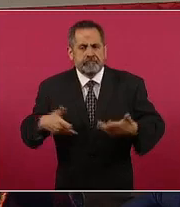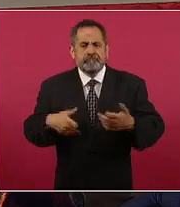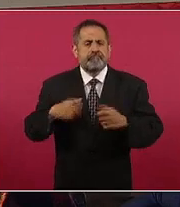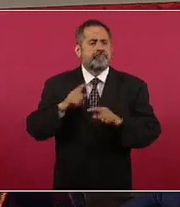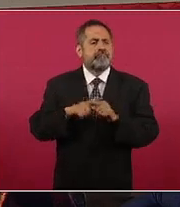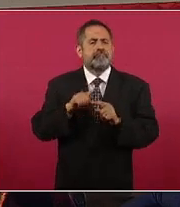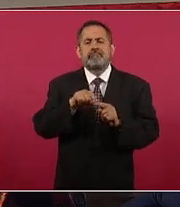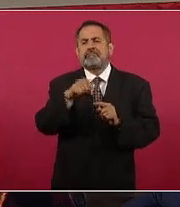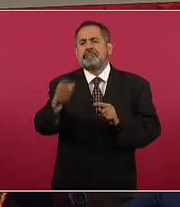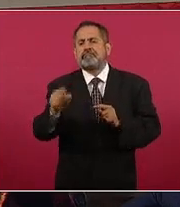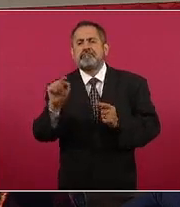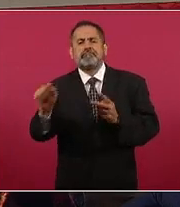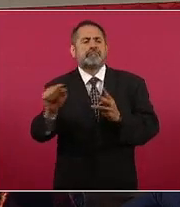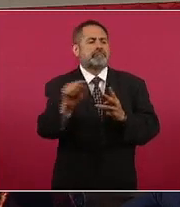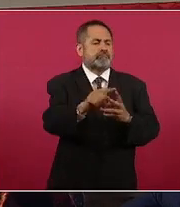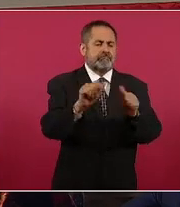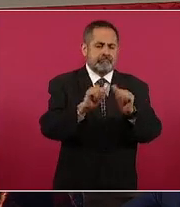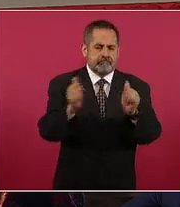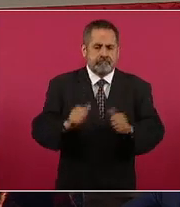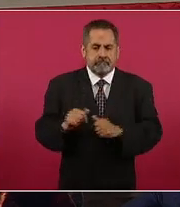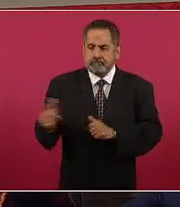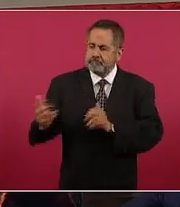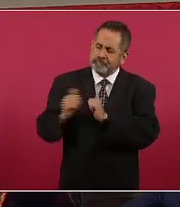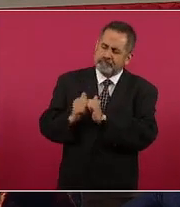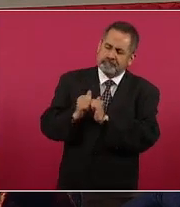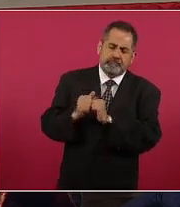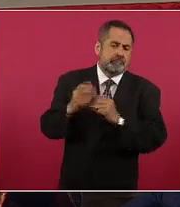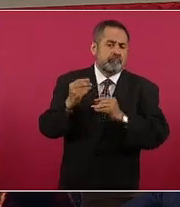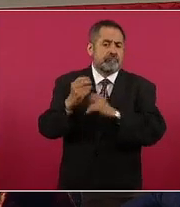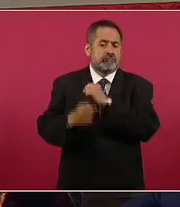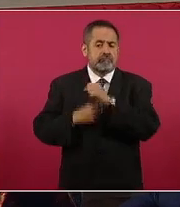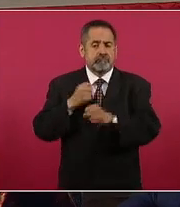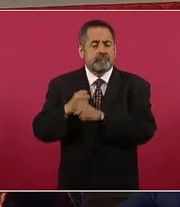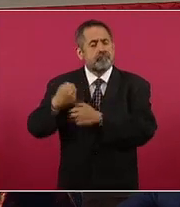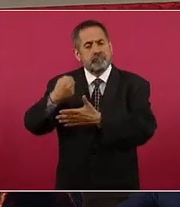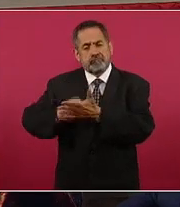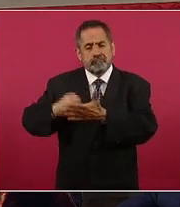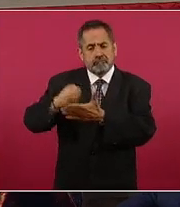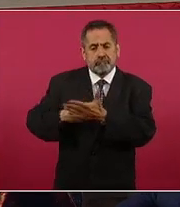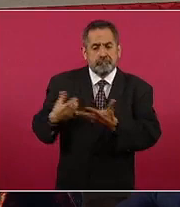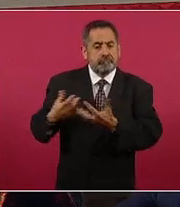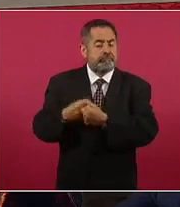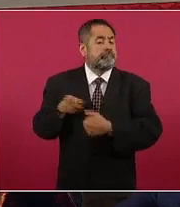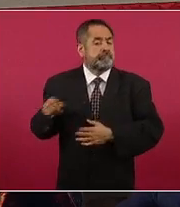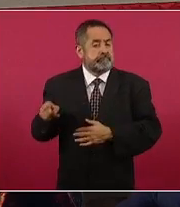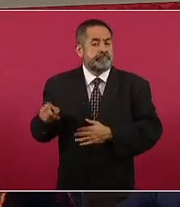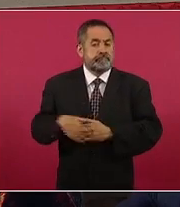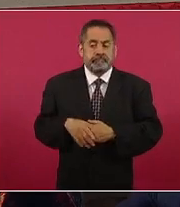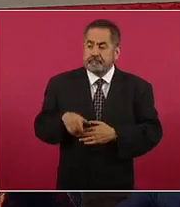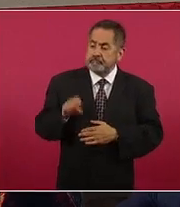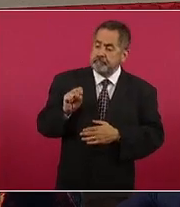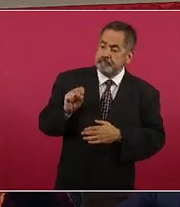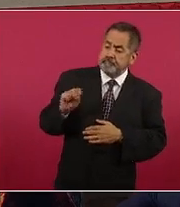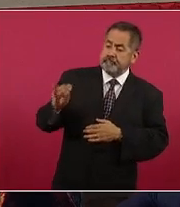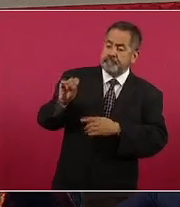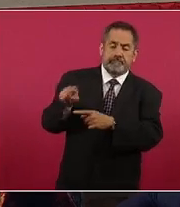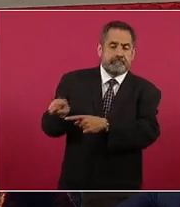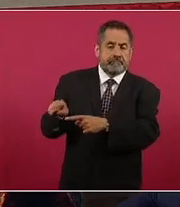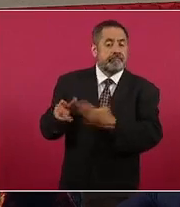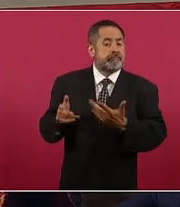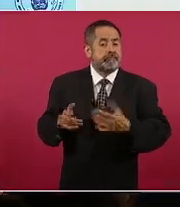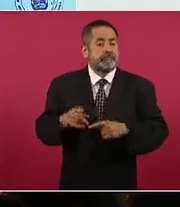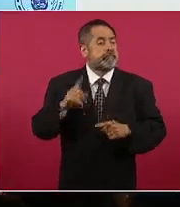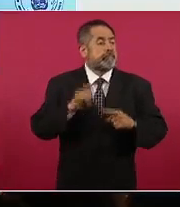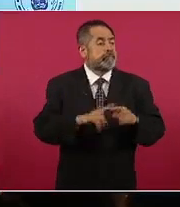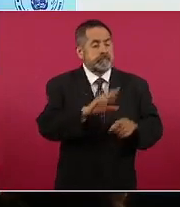alternativos y, bueno, compañera nuestra desde hace muchísimos años en luchas políticas. Aquí tenemos, me lo